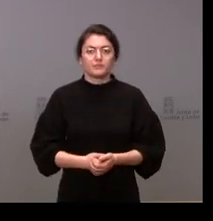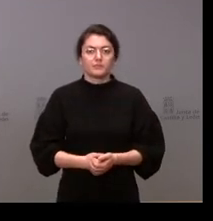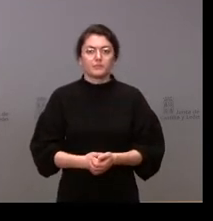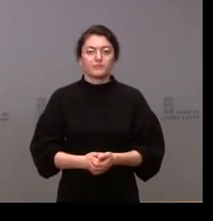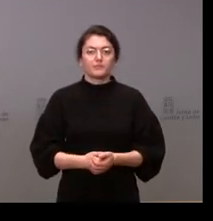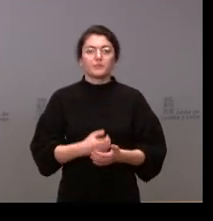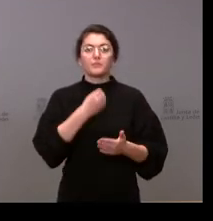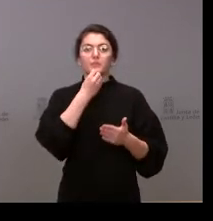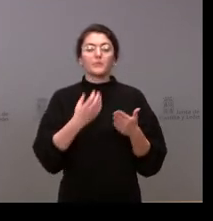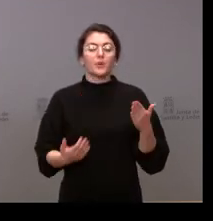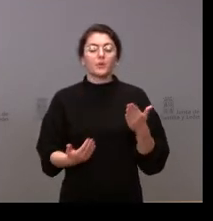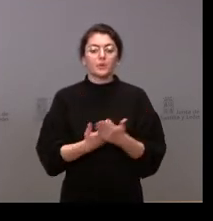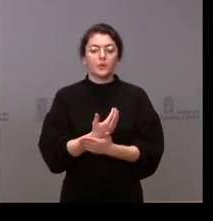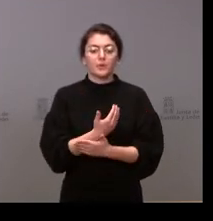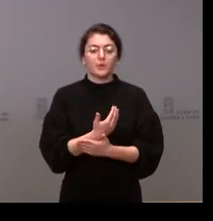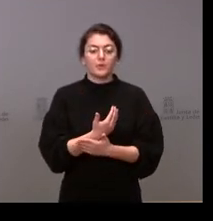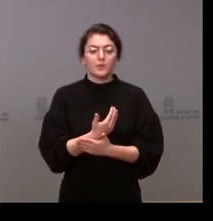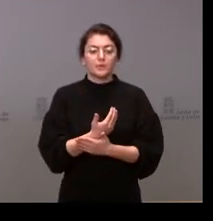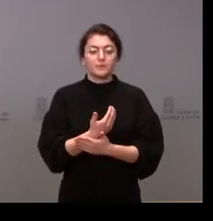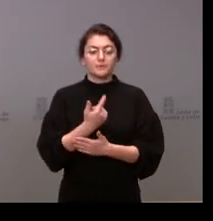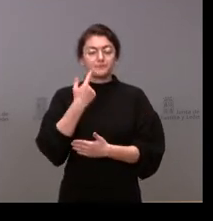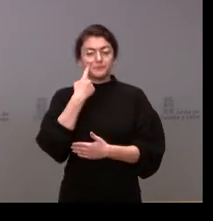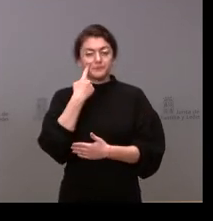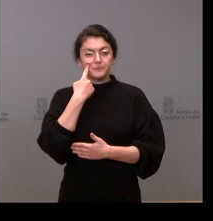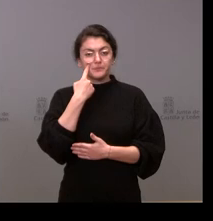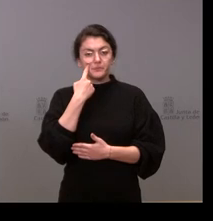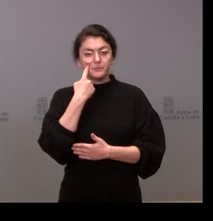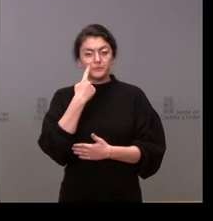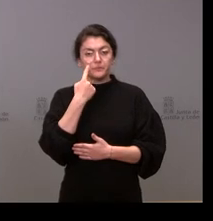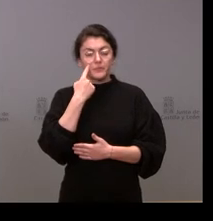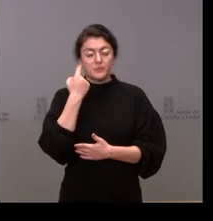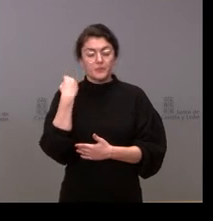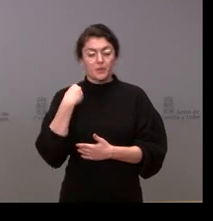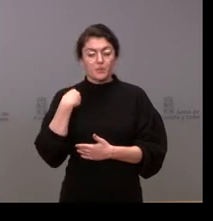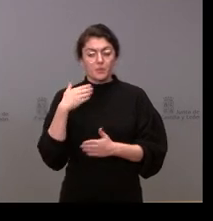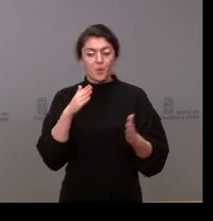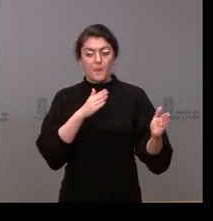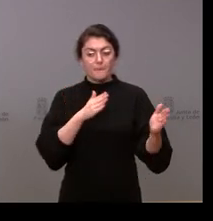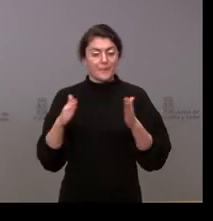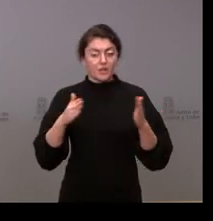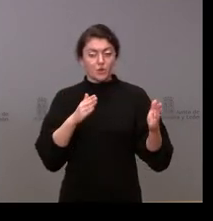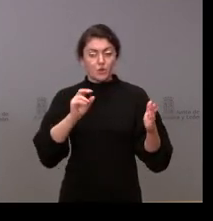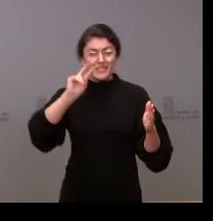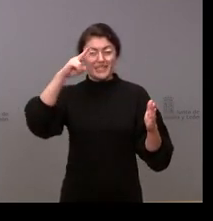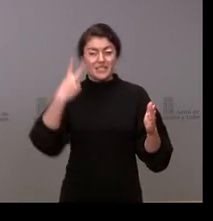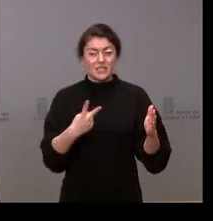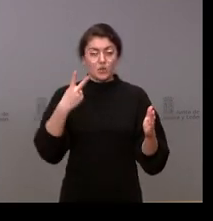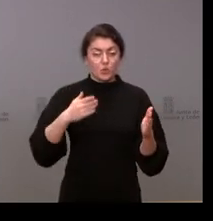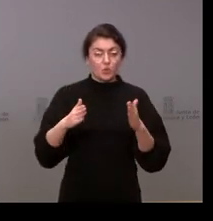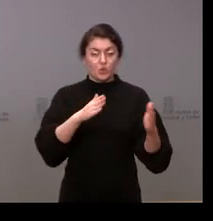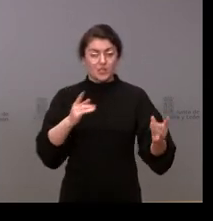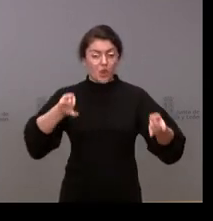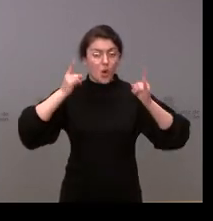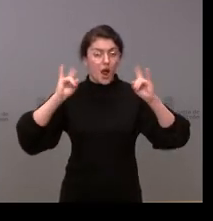hola muy buenos días si no he mirado mal dentro de los periodos de la segundo estado de alarma bueno que se ven